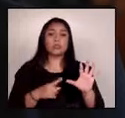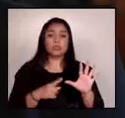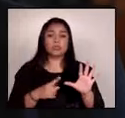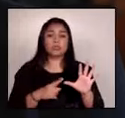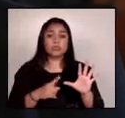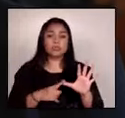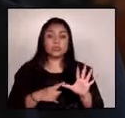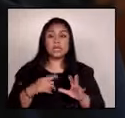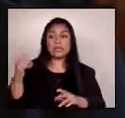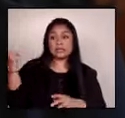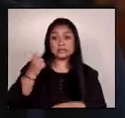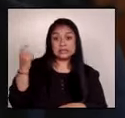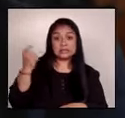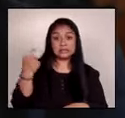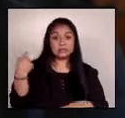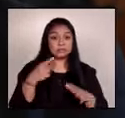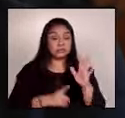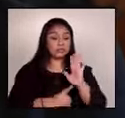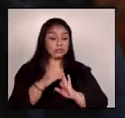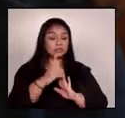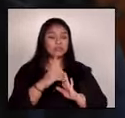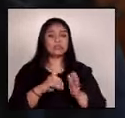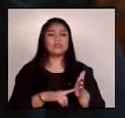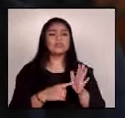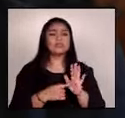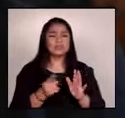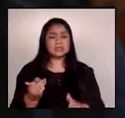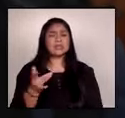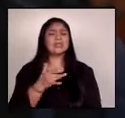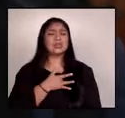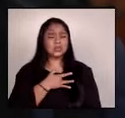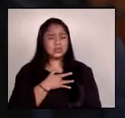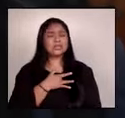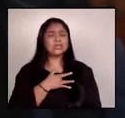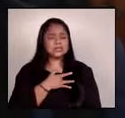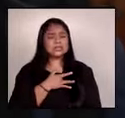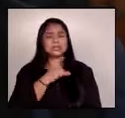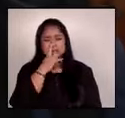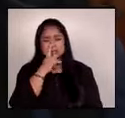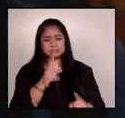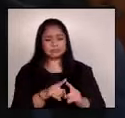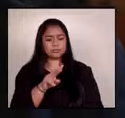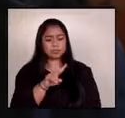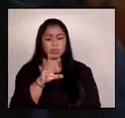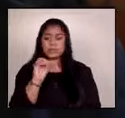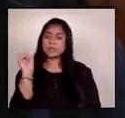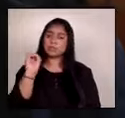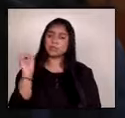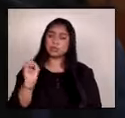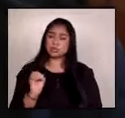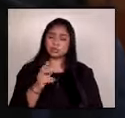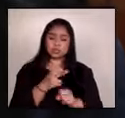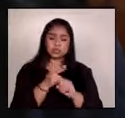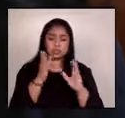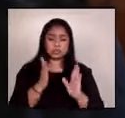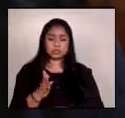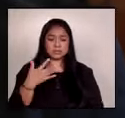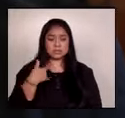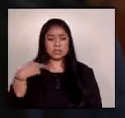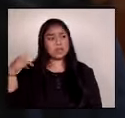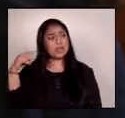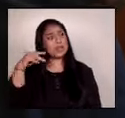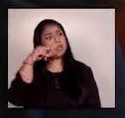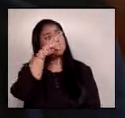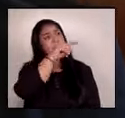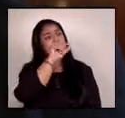remesas para el desarrollo. Es una situación dolorosa que casi un 20 por ciento de las y los guatemaltecos tenga que buscar su